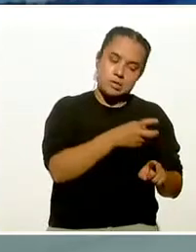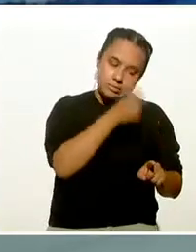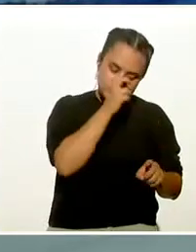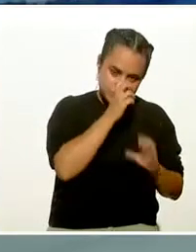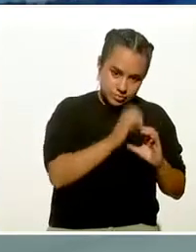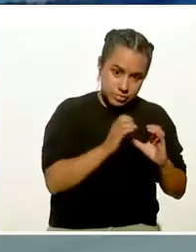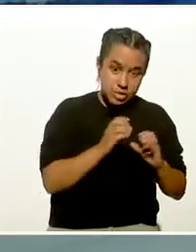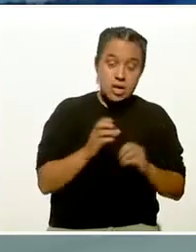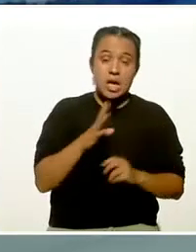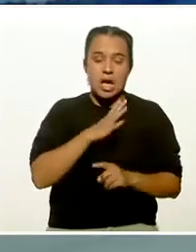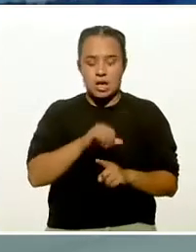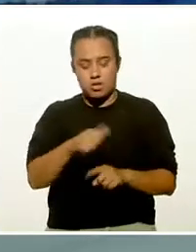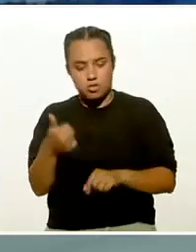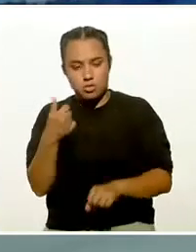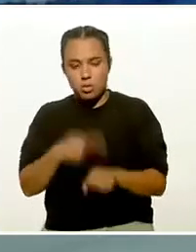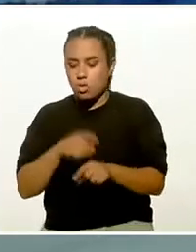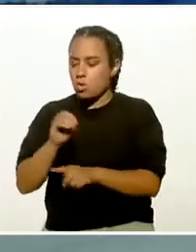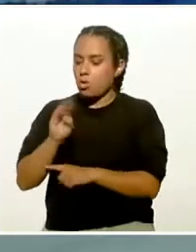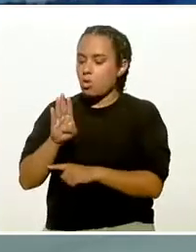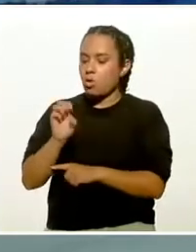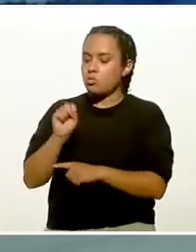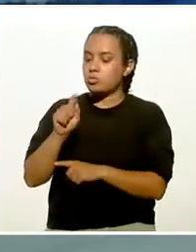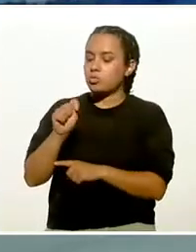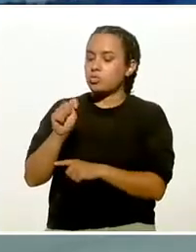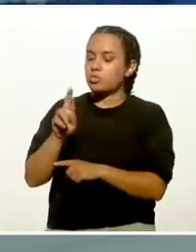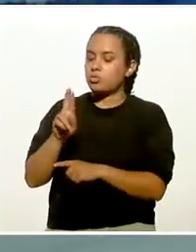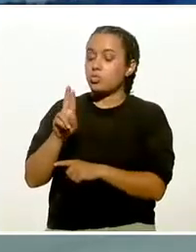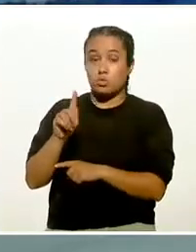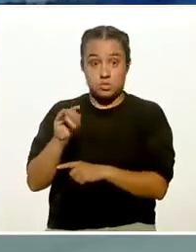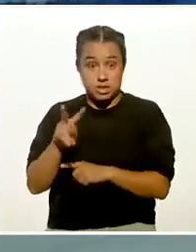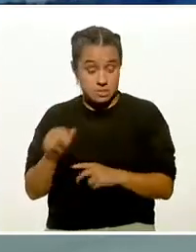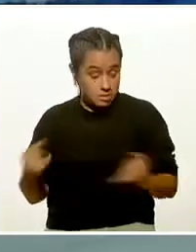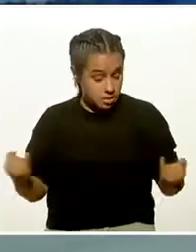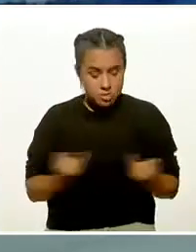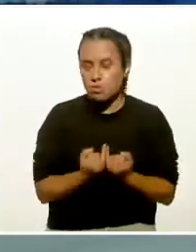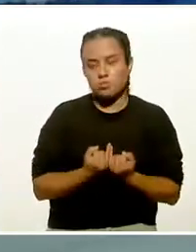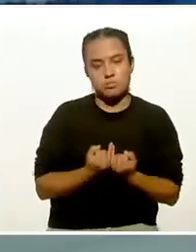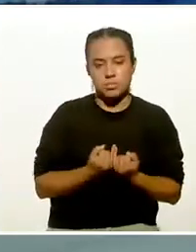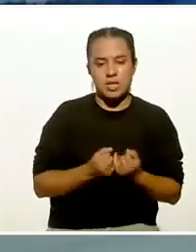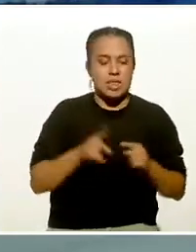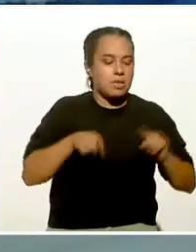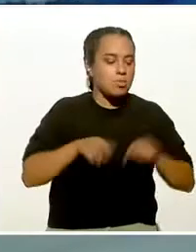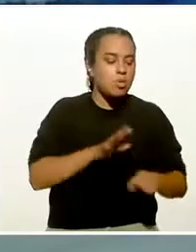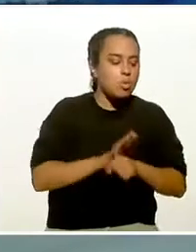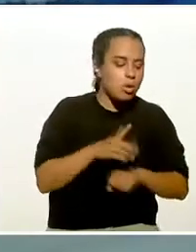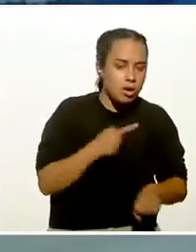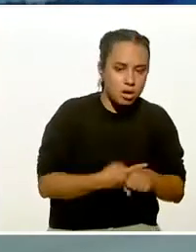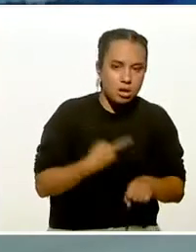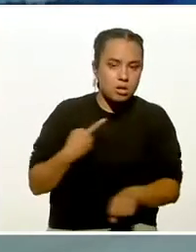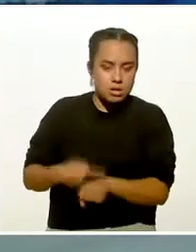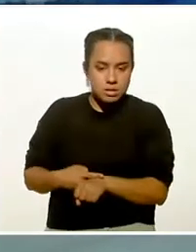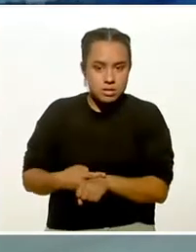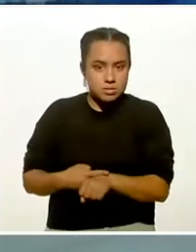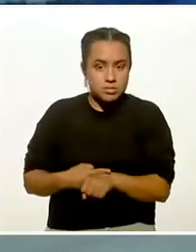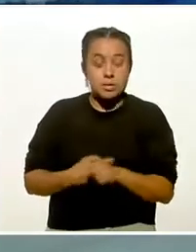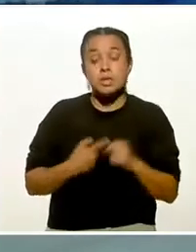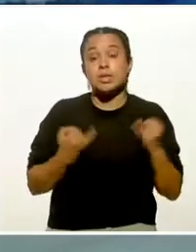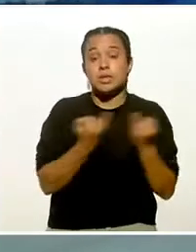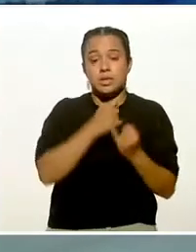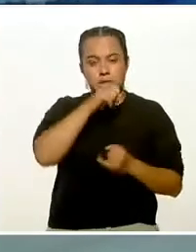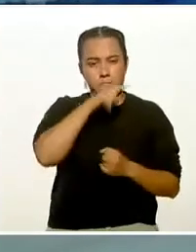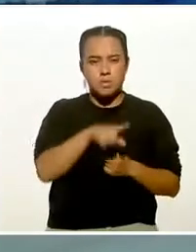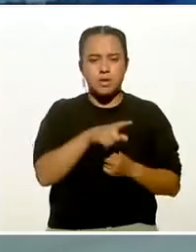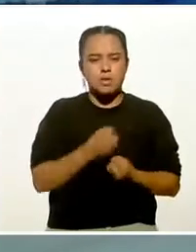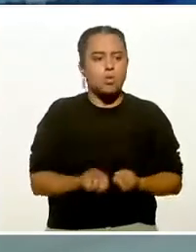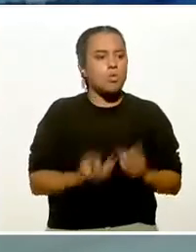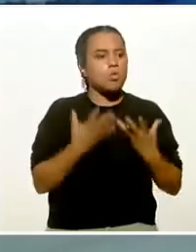obstructivas, que no es lo mismo. Entonces, dependiendo la patología y dependiendo también el nivel de